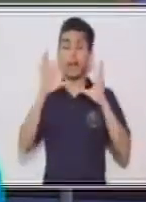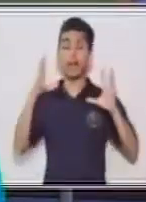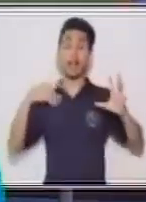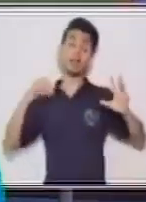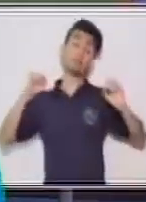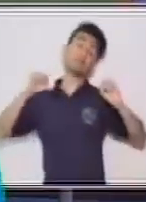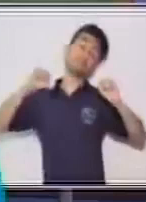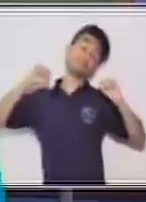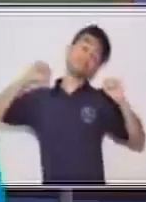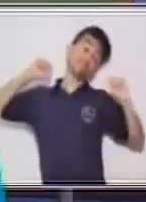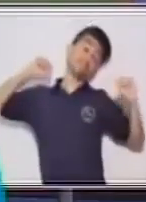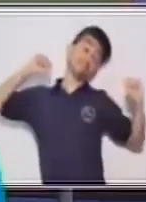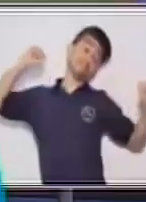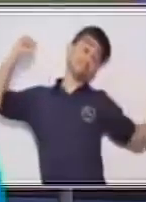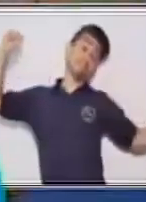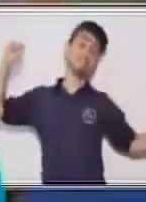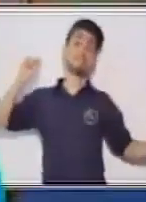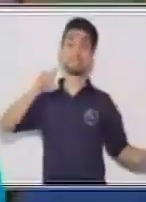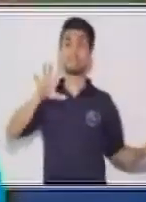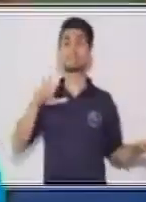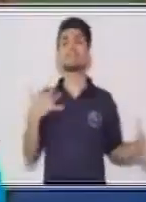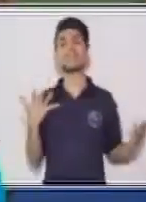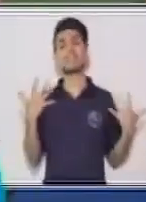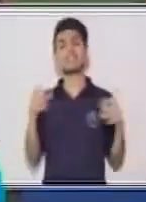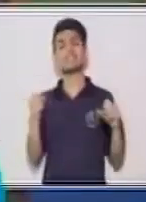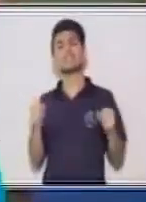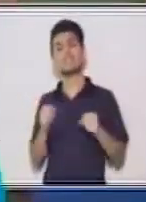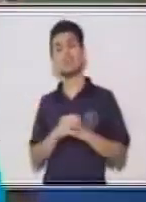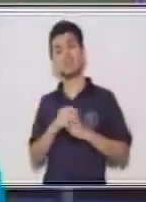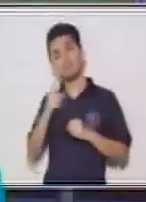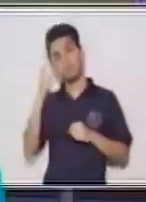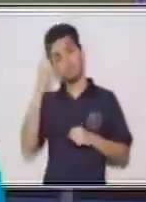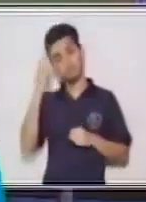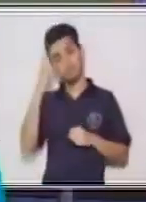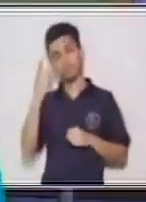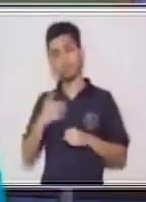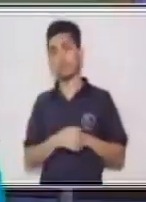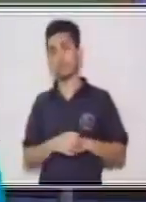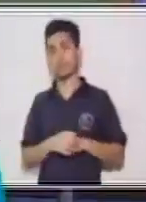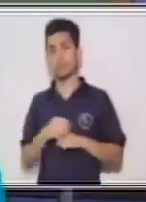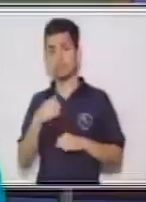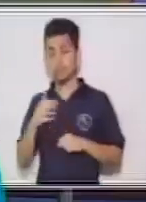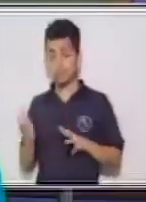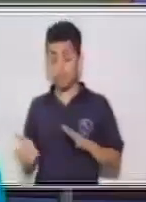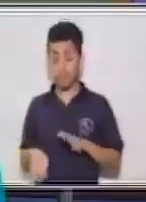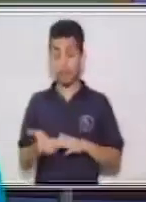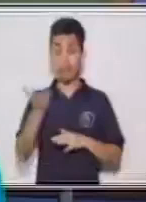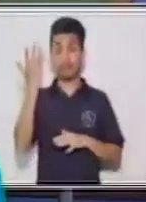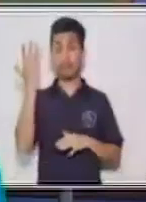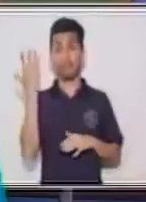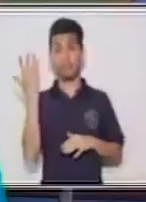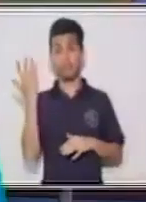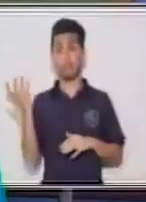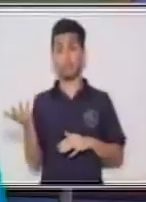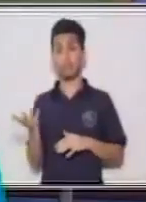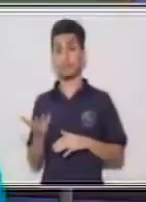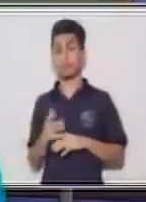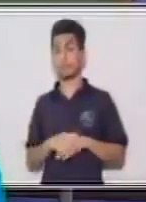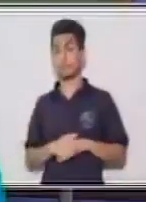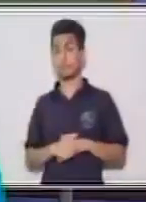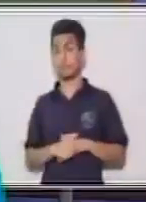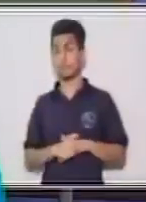teniendo en cuenta esto, entonces podamos pensar, bueno, al levantarme, levantarme,